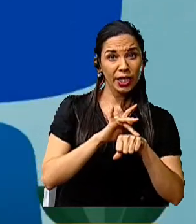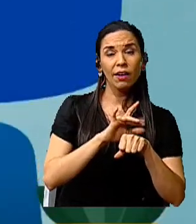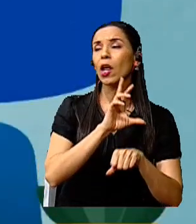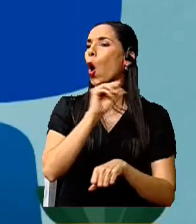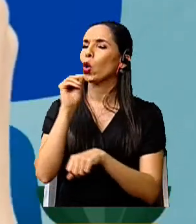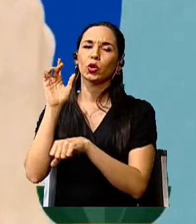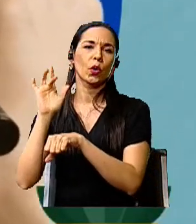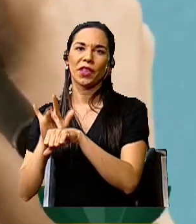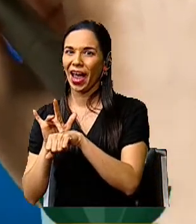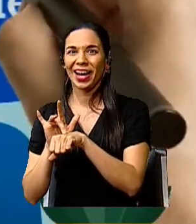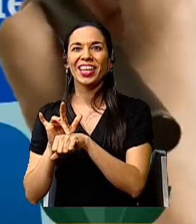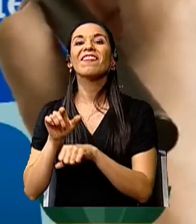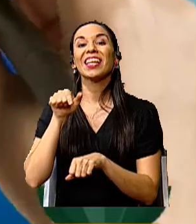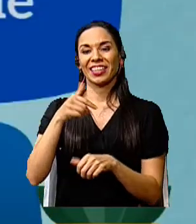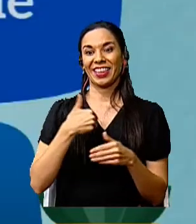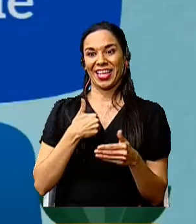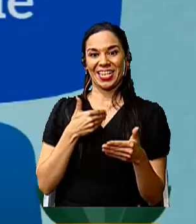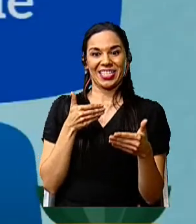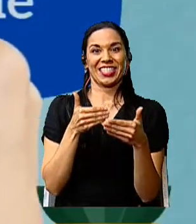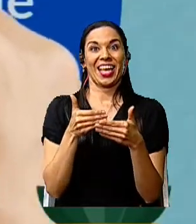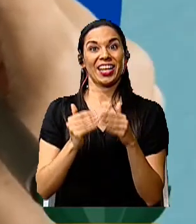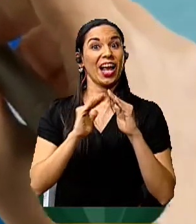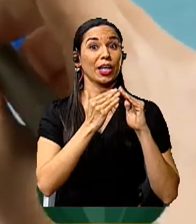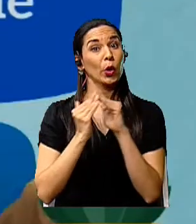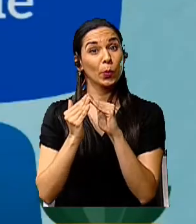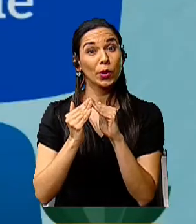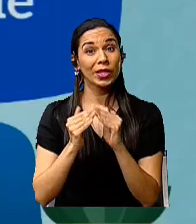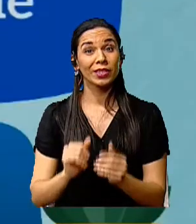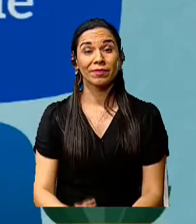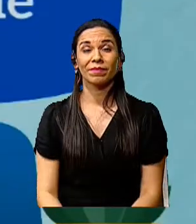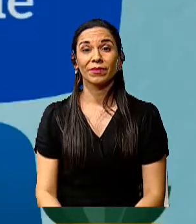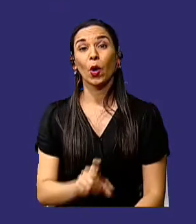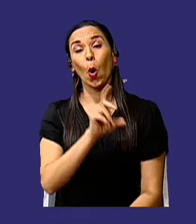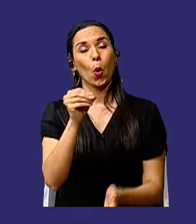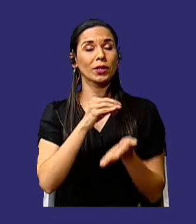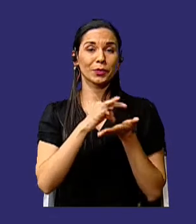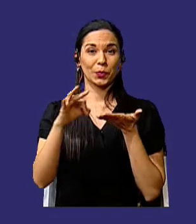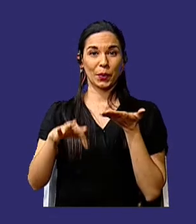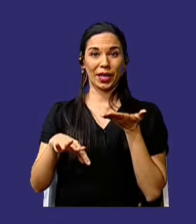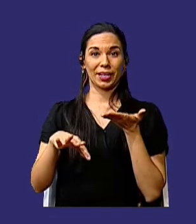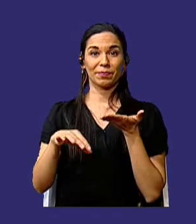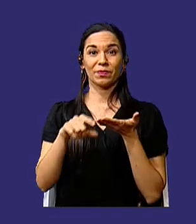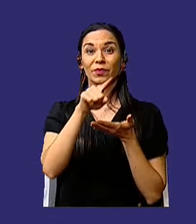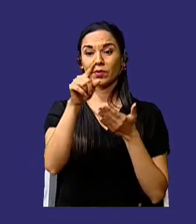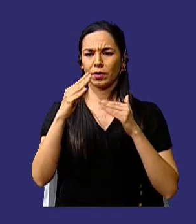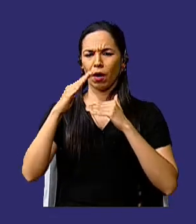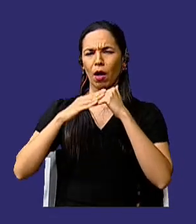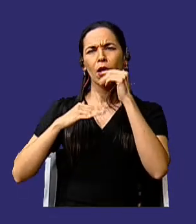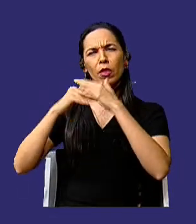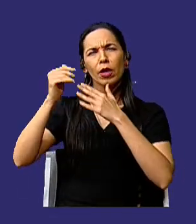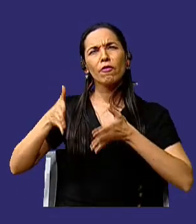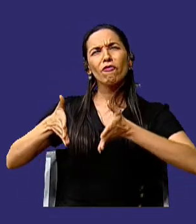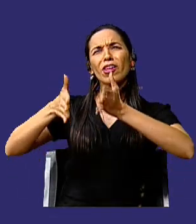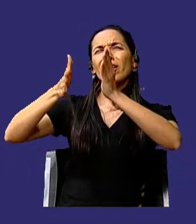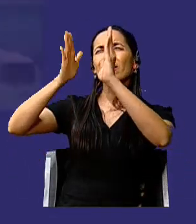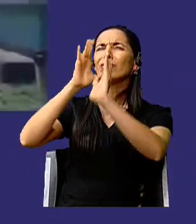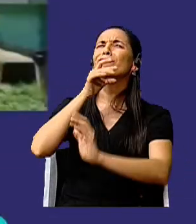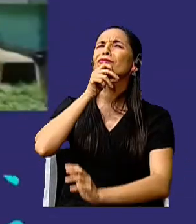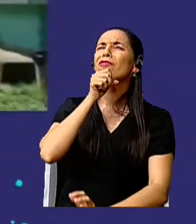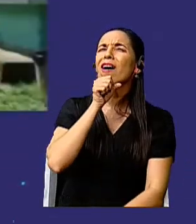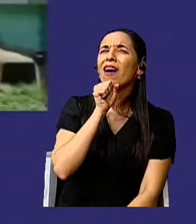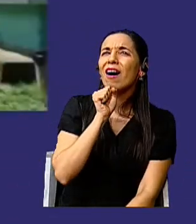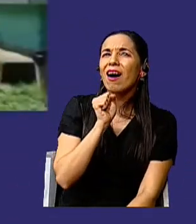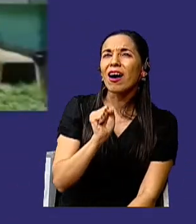intangible, que hay cerca de su comunidad o de su escuela. Los edificios antiguos y que tienen